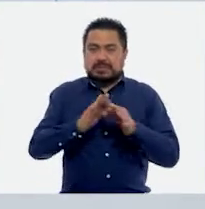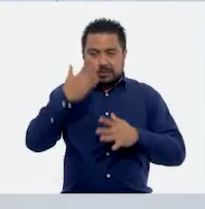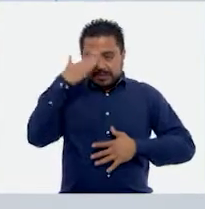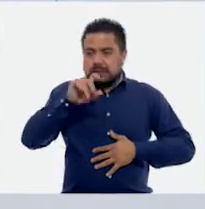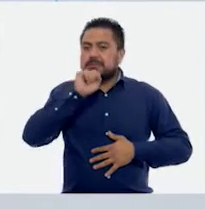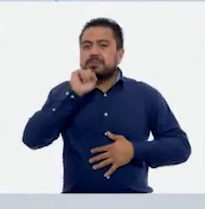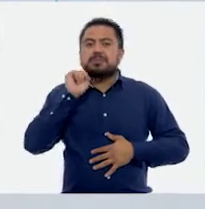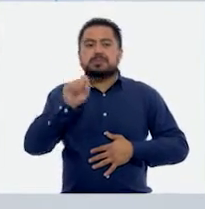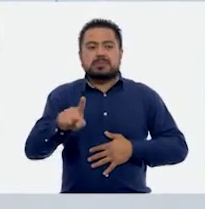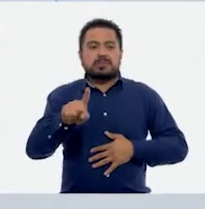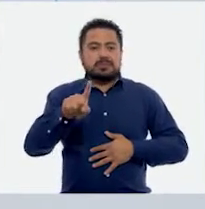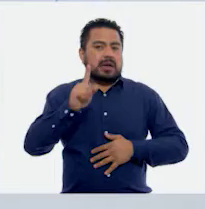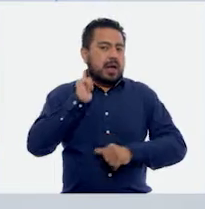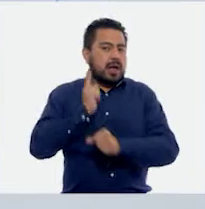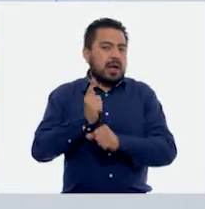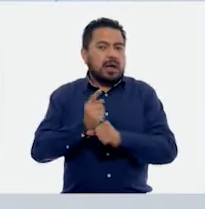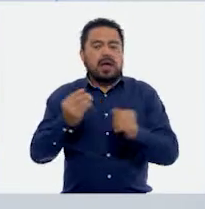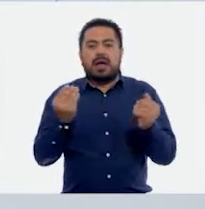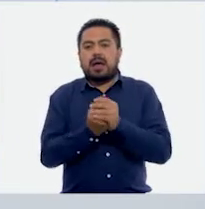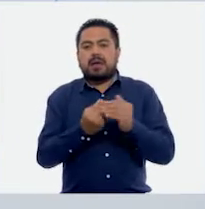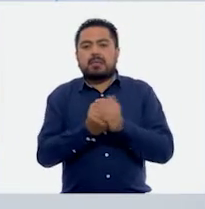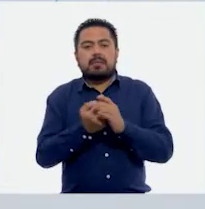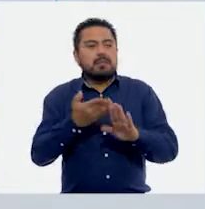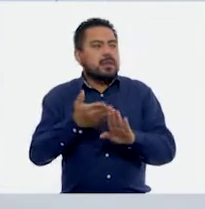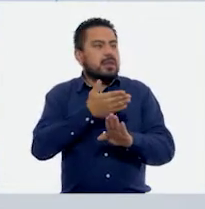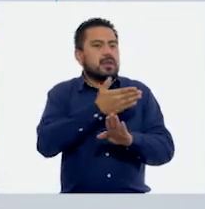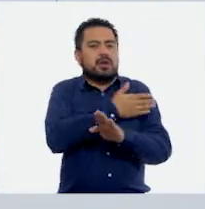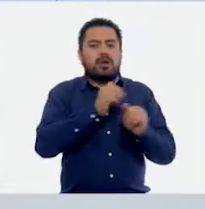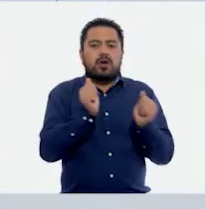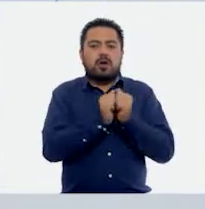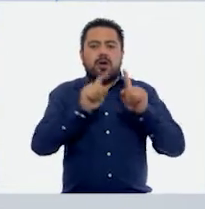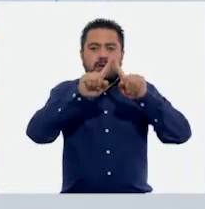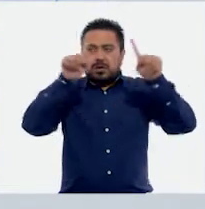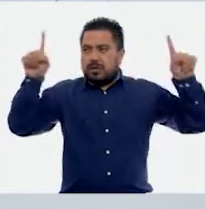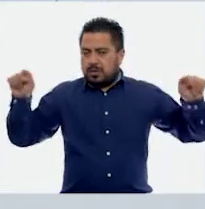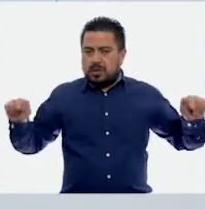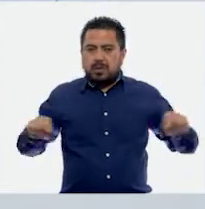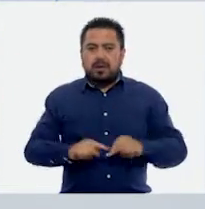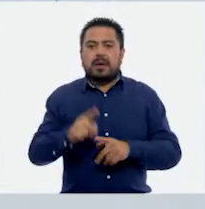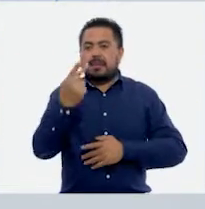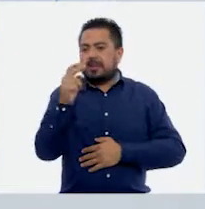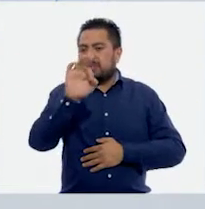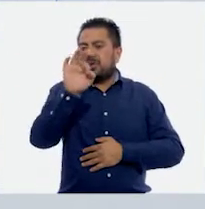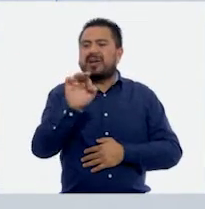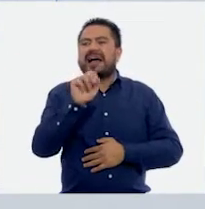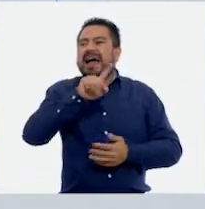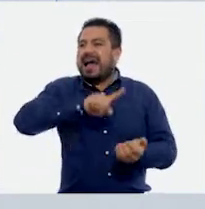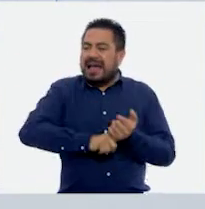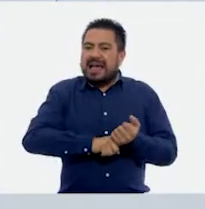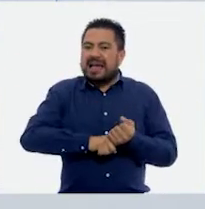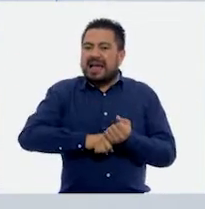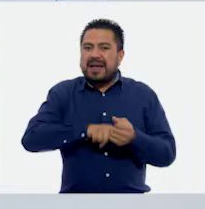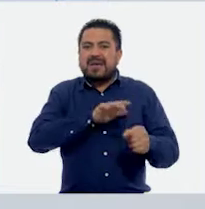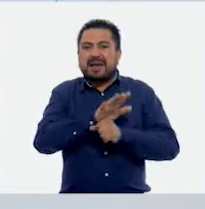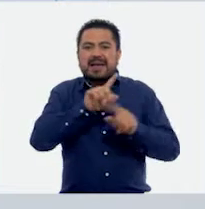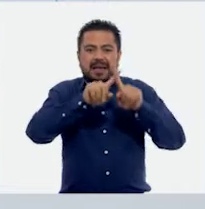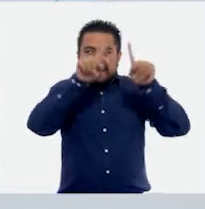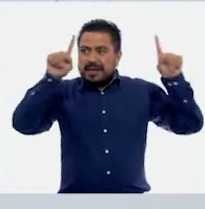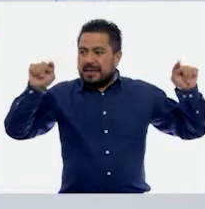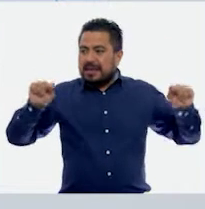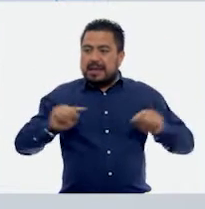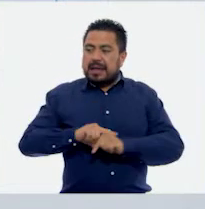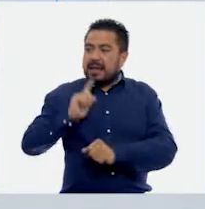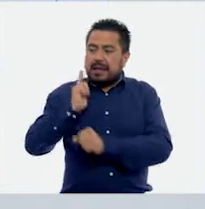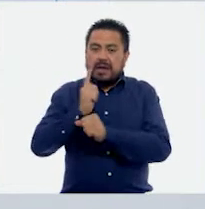lo mismo. Eso, de hecho, hasta lo vimos la clase pasada con la gráfica. Recuerdan que era el 25% y realmente en los cuadritos vimos que habíamos